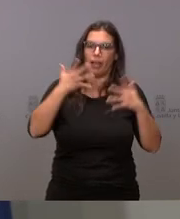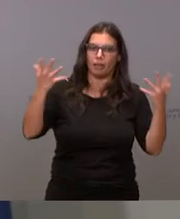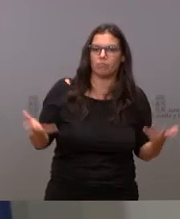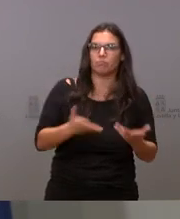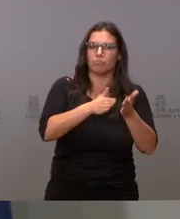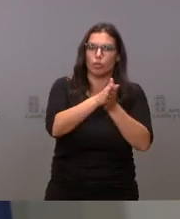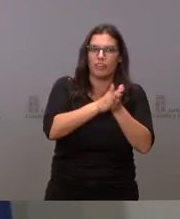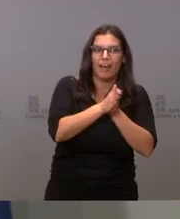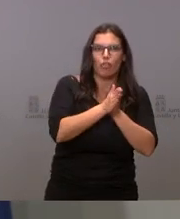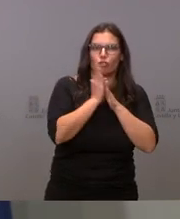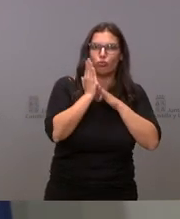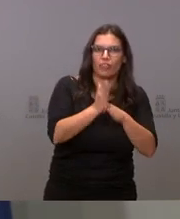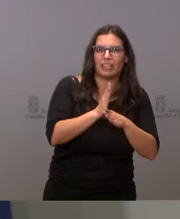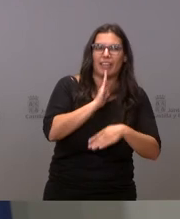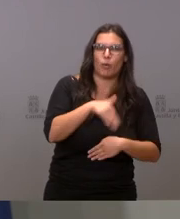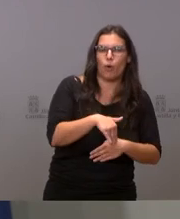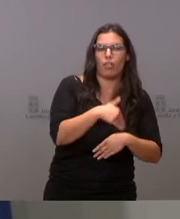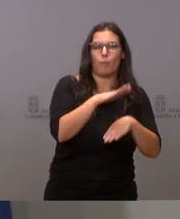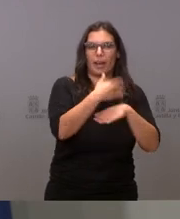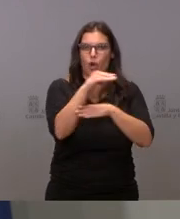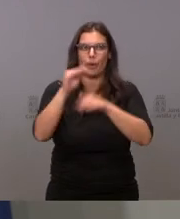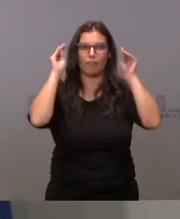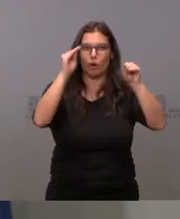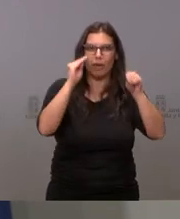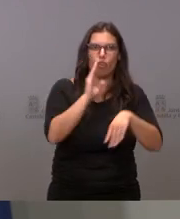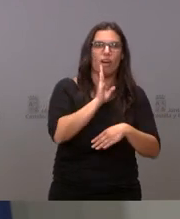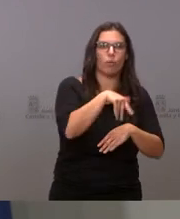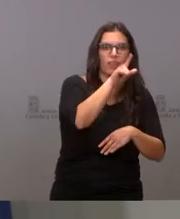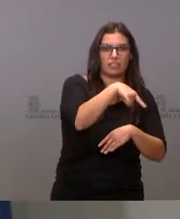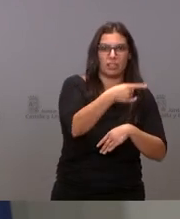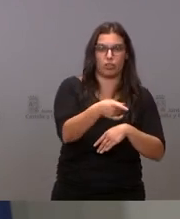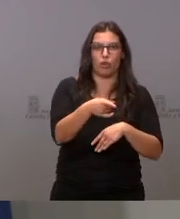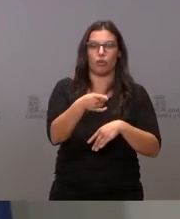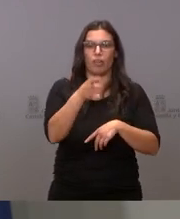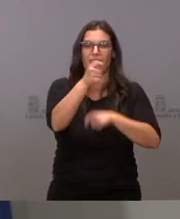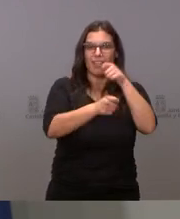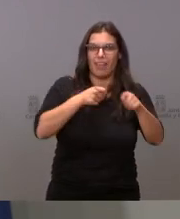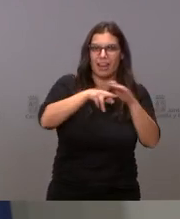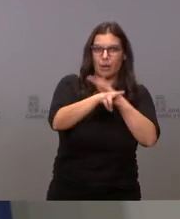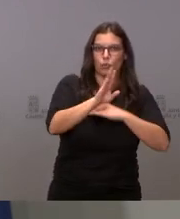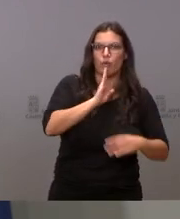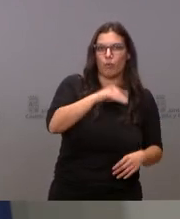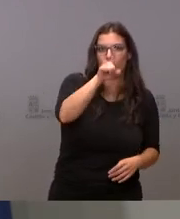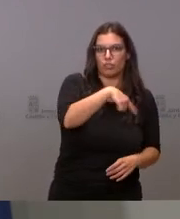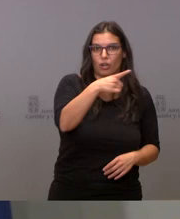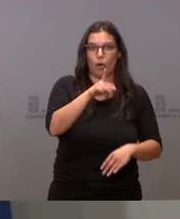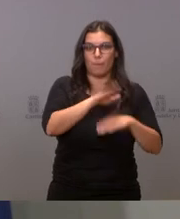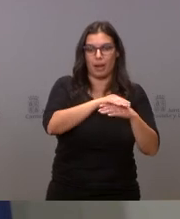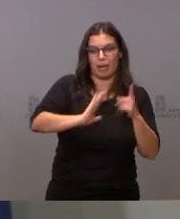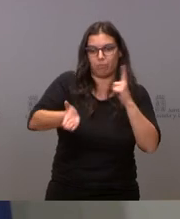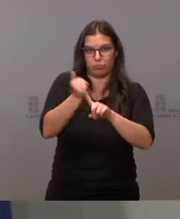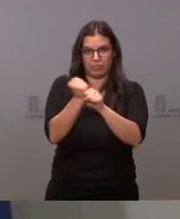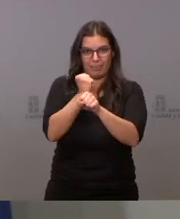nuestros jóvenes si estamos formándoles adecuadamente si estamos poniendo los mecanismos para que esto suceda